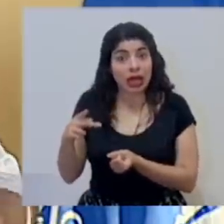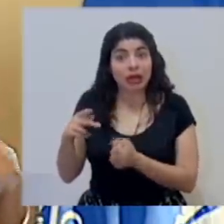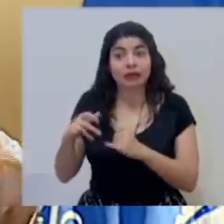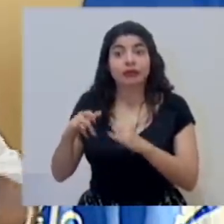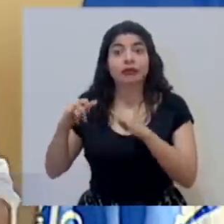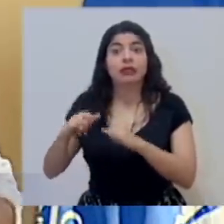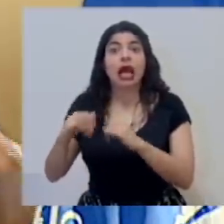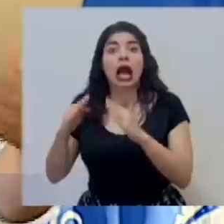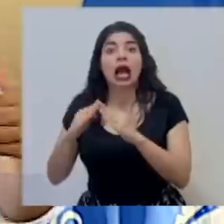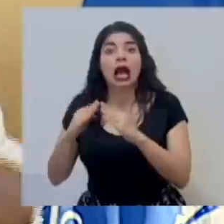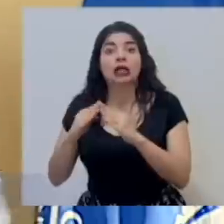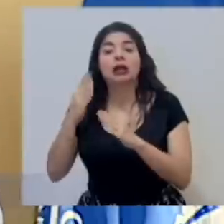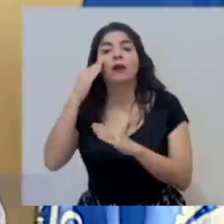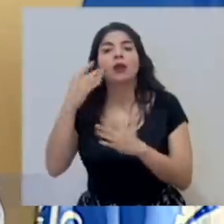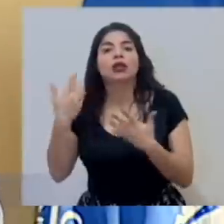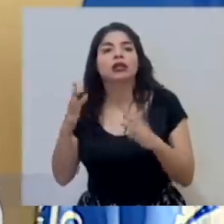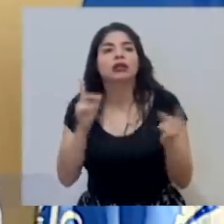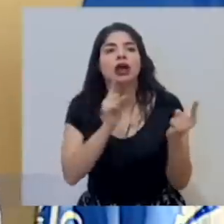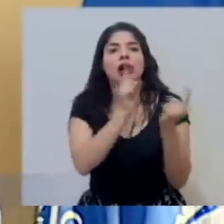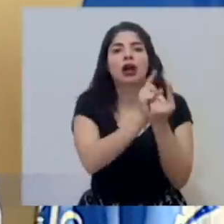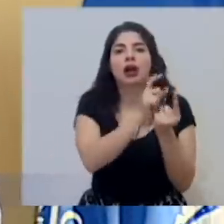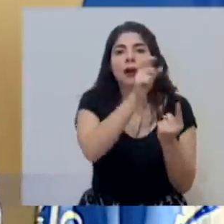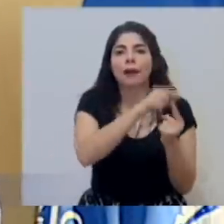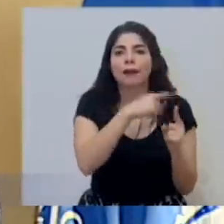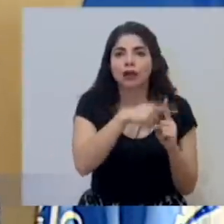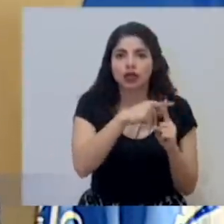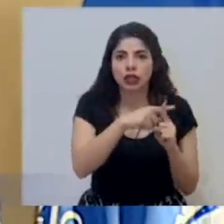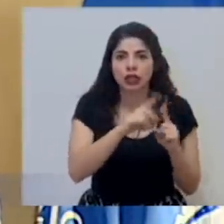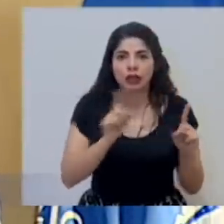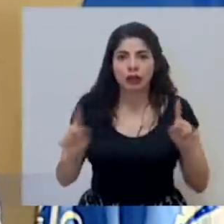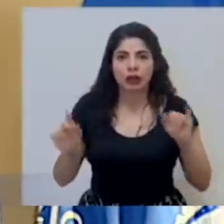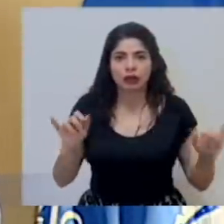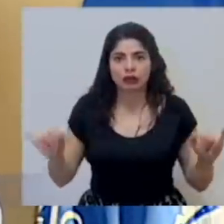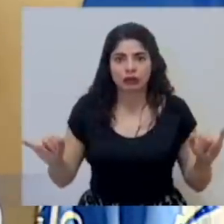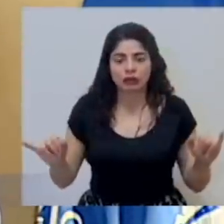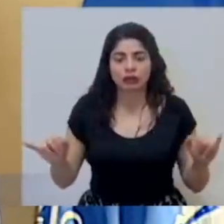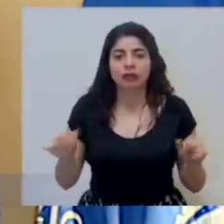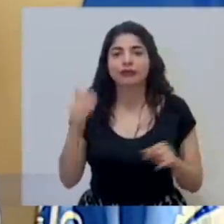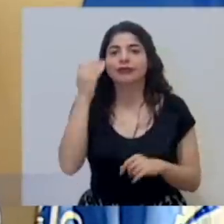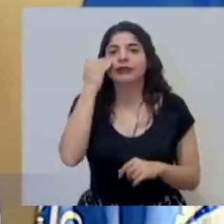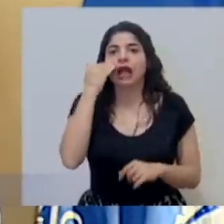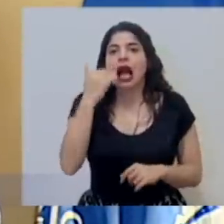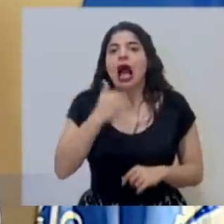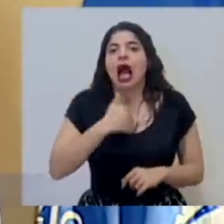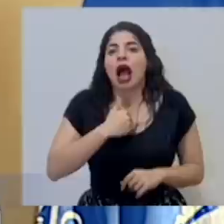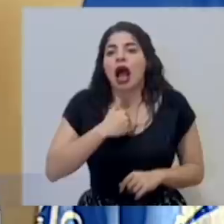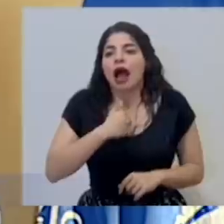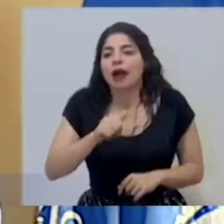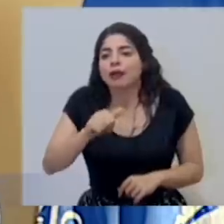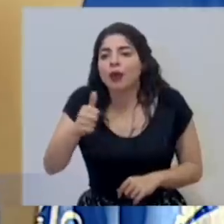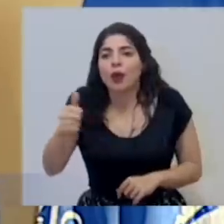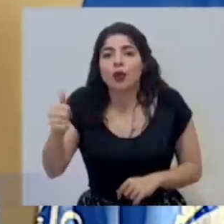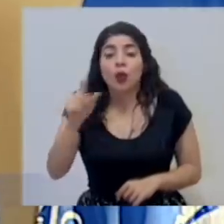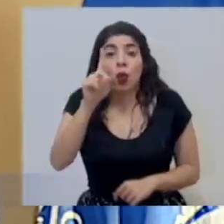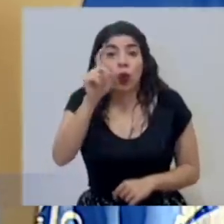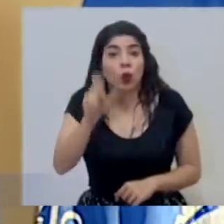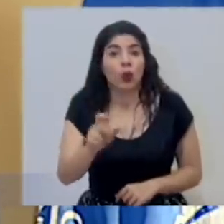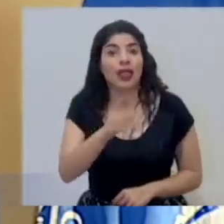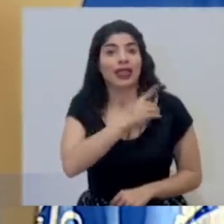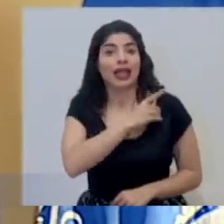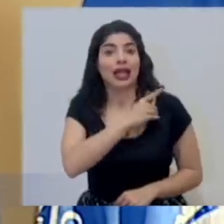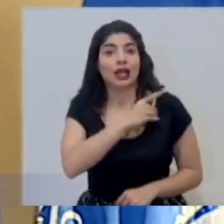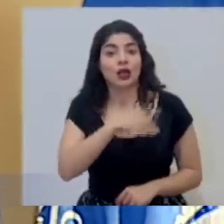en la casa porque fue contacto de un positivo. Sé que hay algunos, hay un director